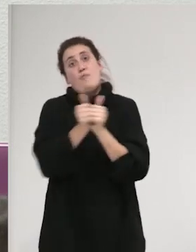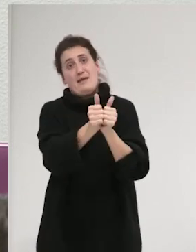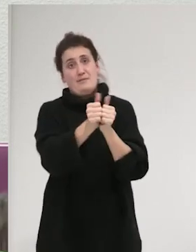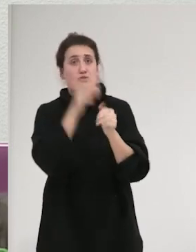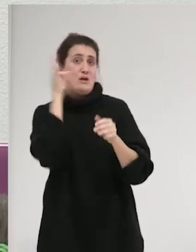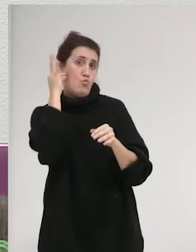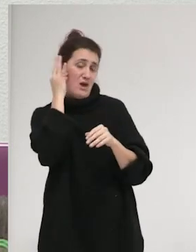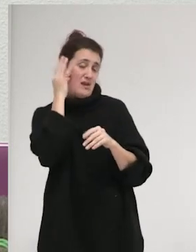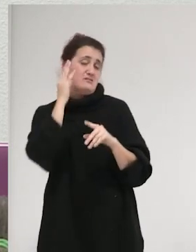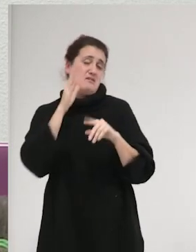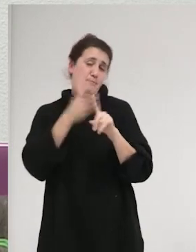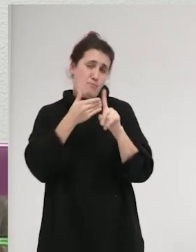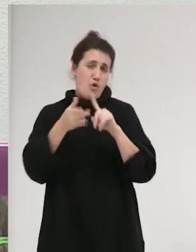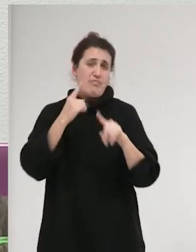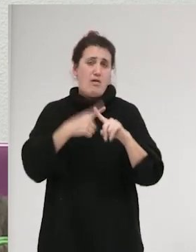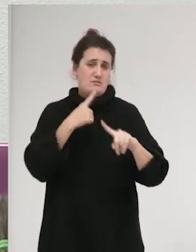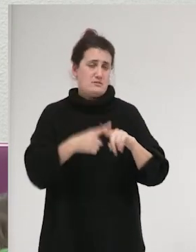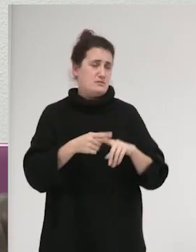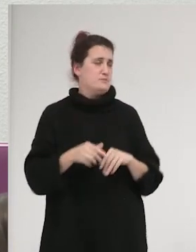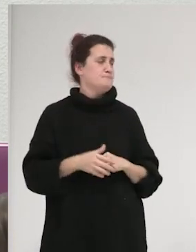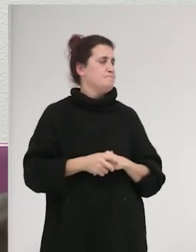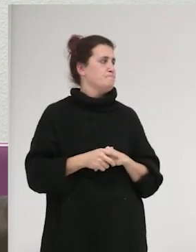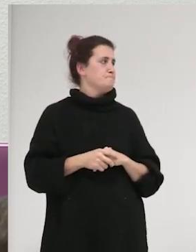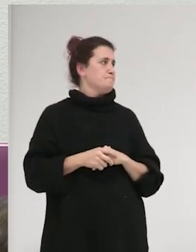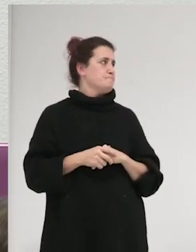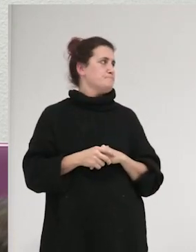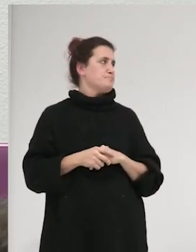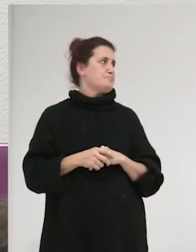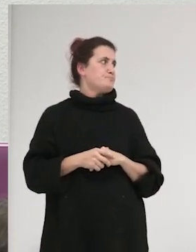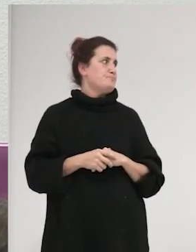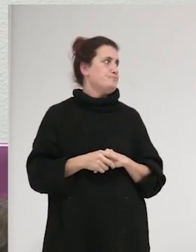y la recuperación de la violencia sexual.